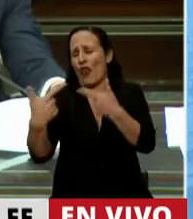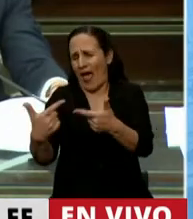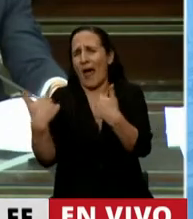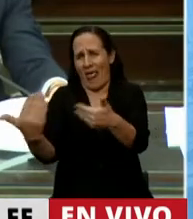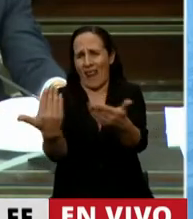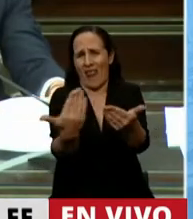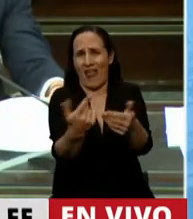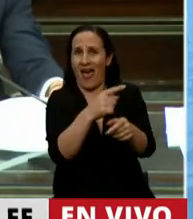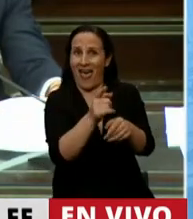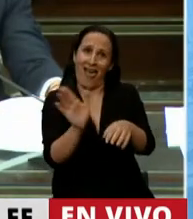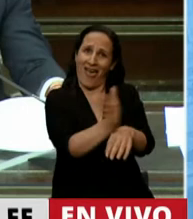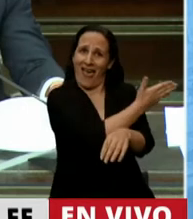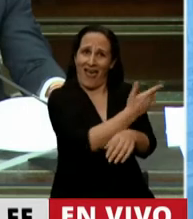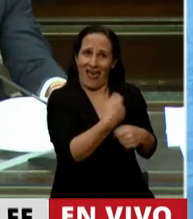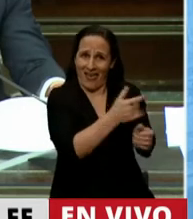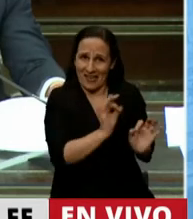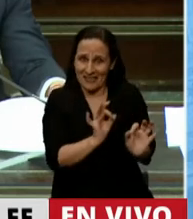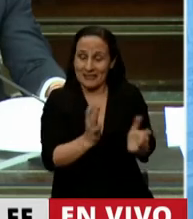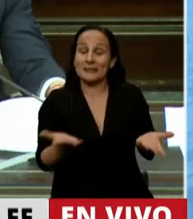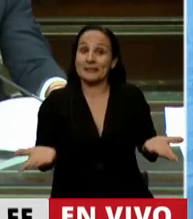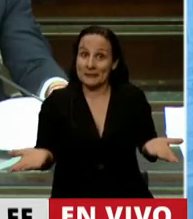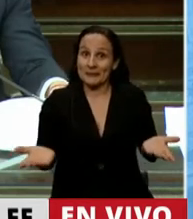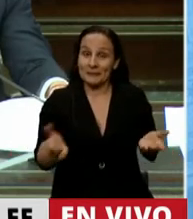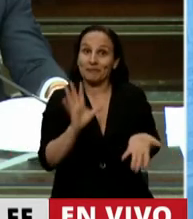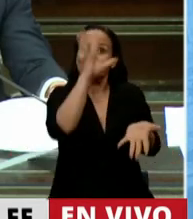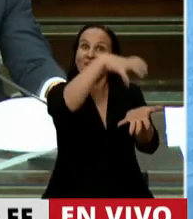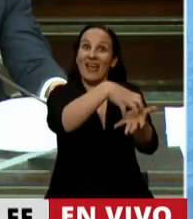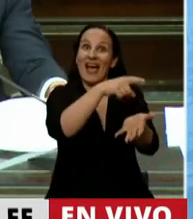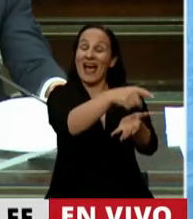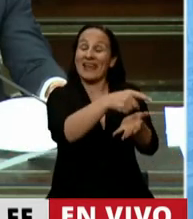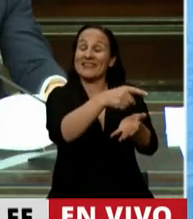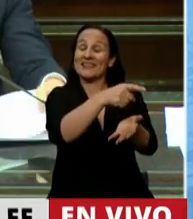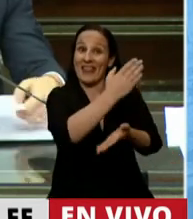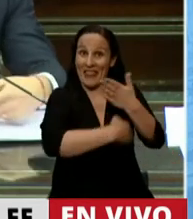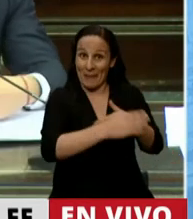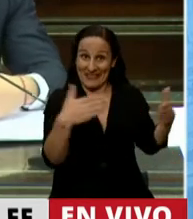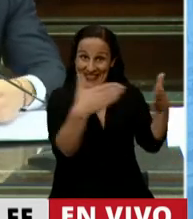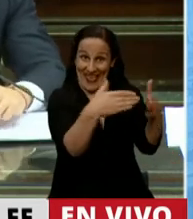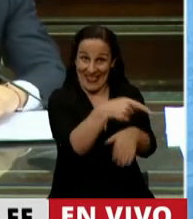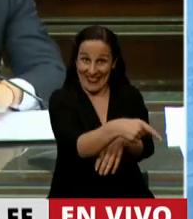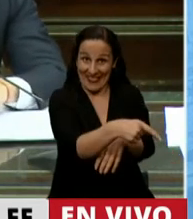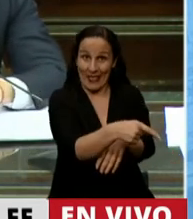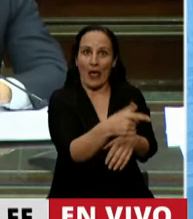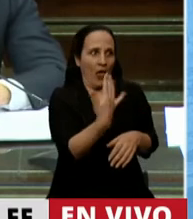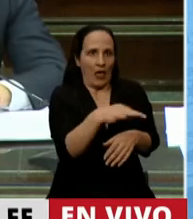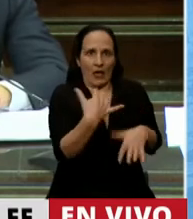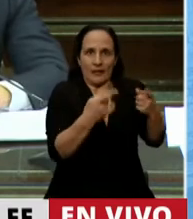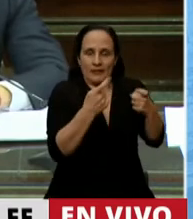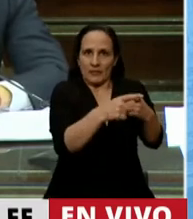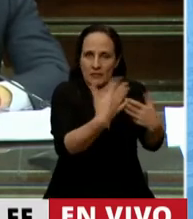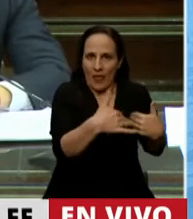Es urgente que la Agencia de Discapacidad lance un paquete de medidas, de beneficio y de ayuda para este sector.